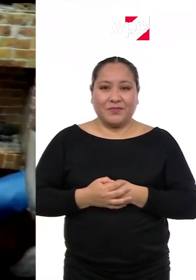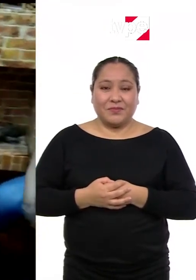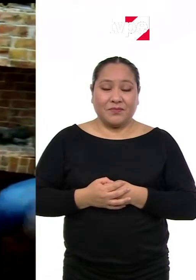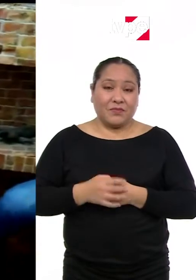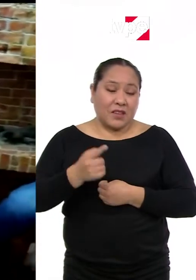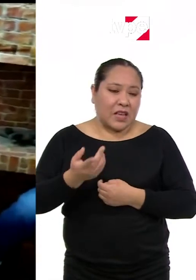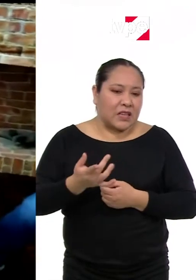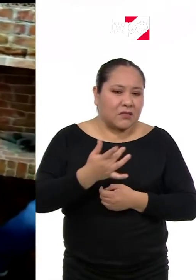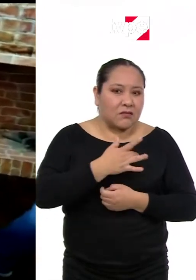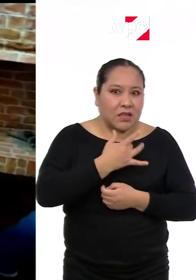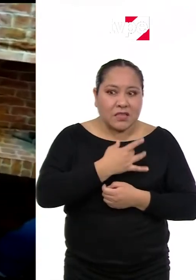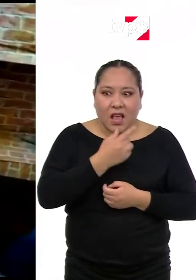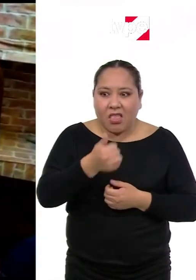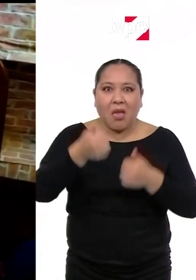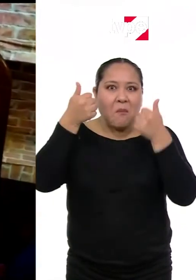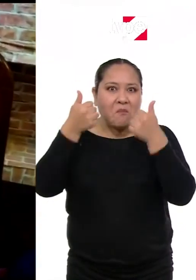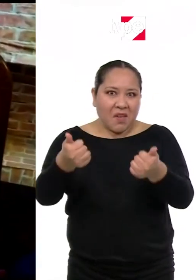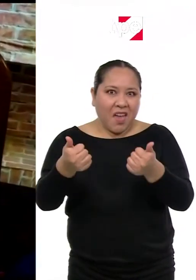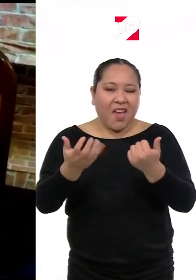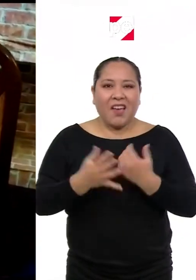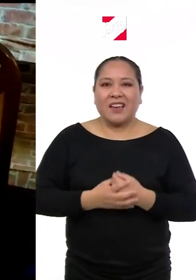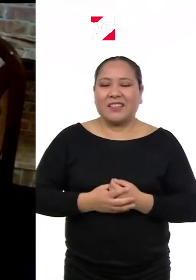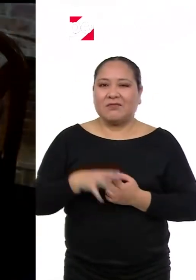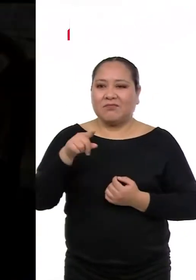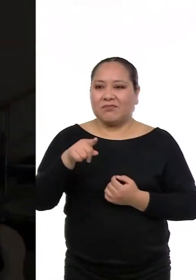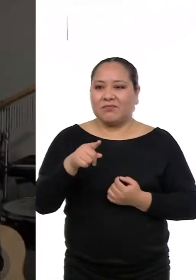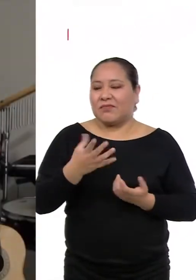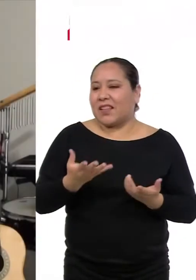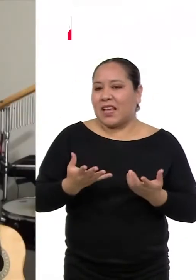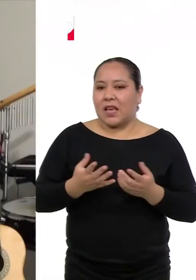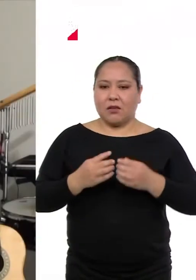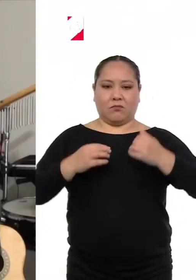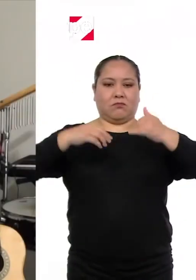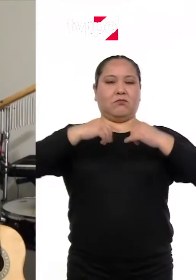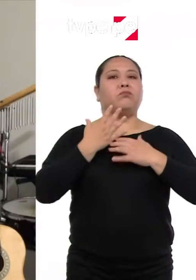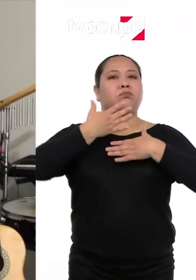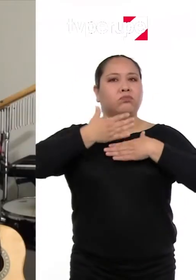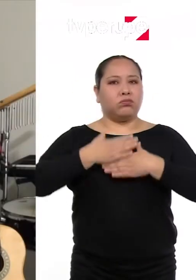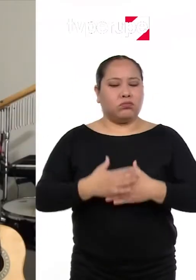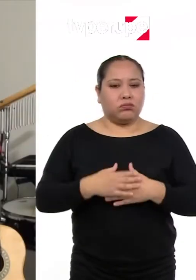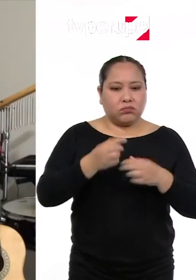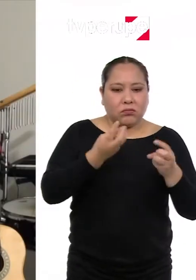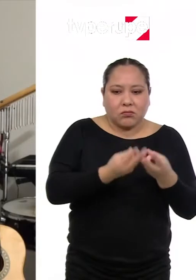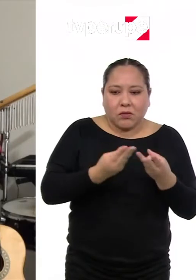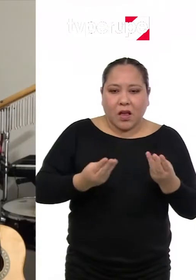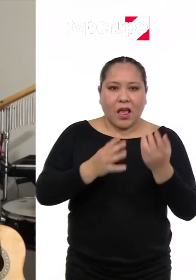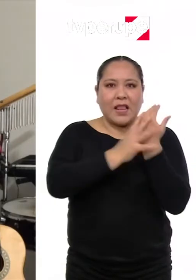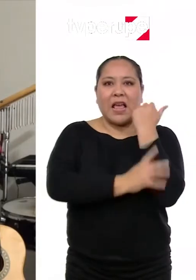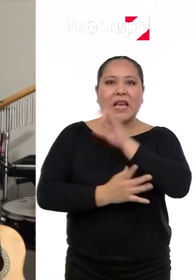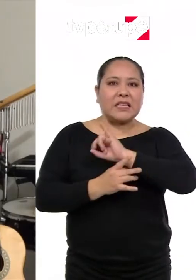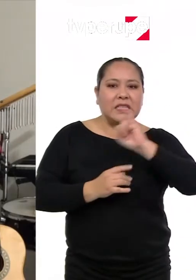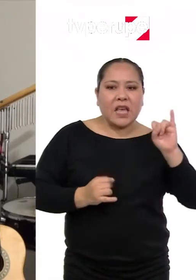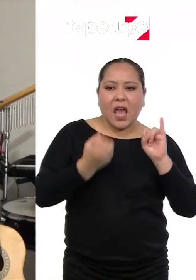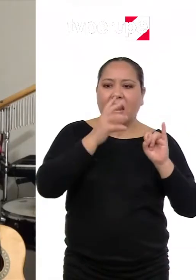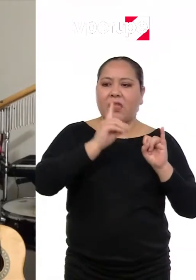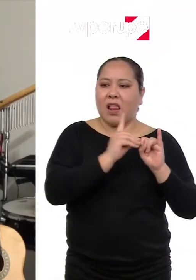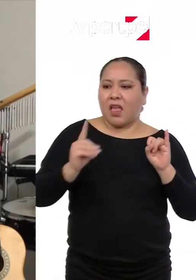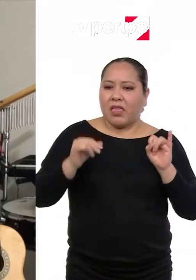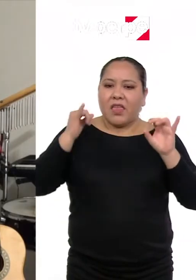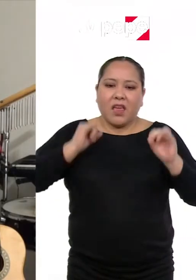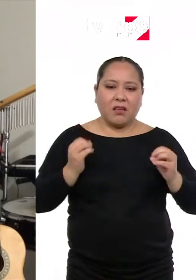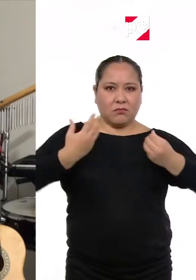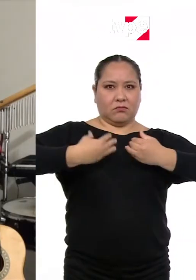Les digo que se sienten bien, que pongan en una posición adecuada su mano izquierda, la mano